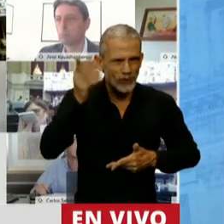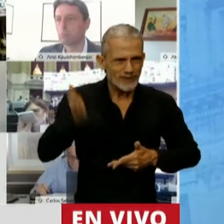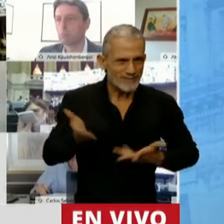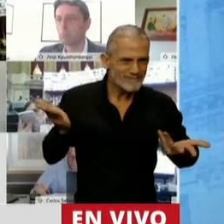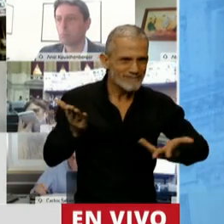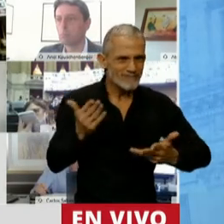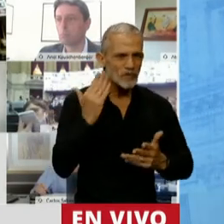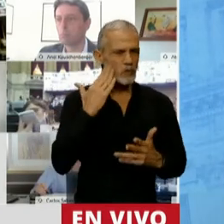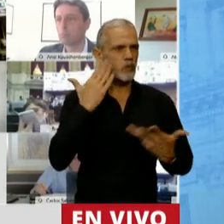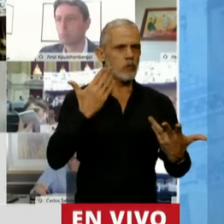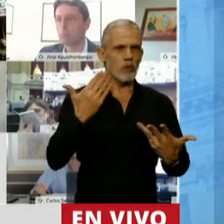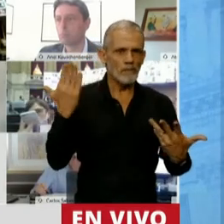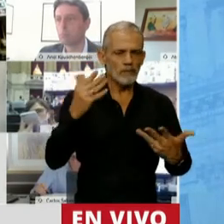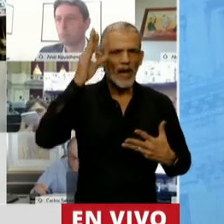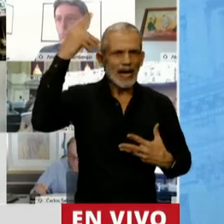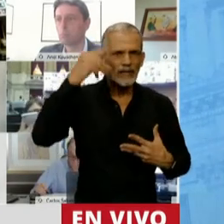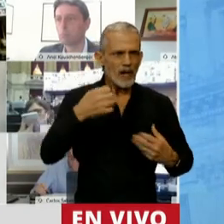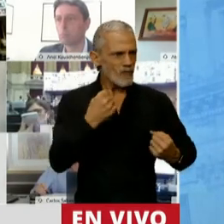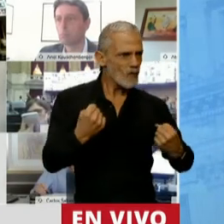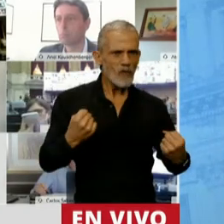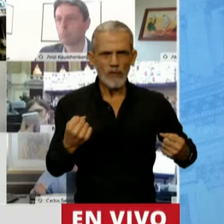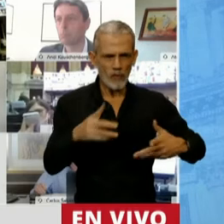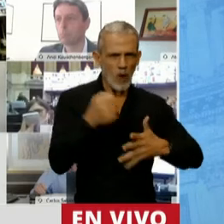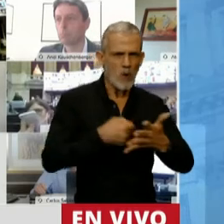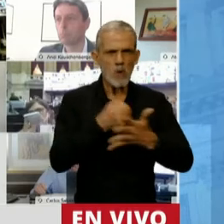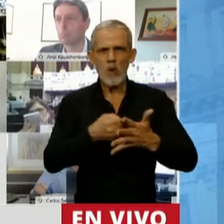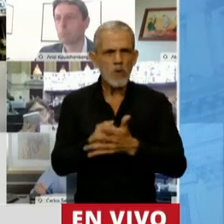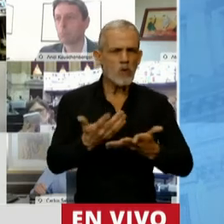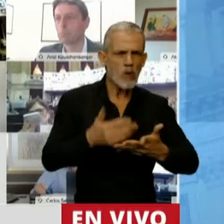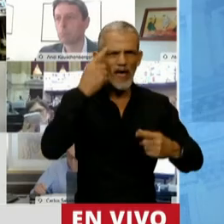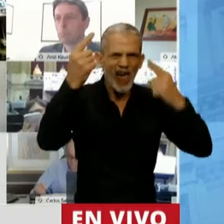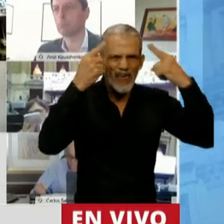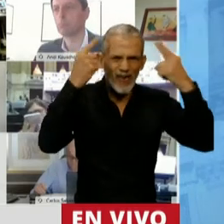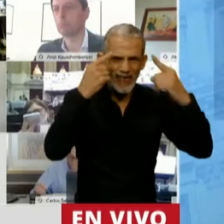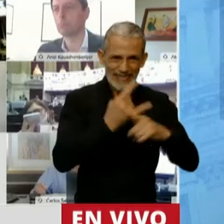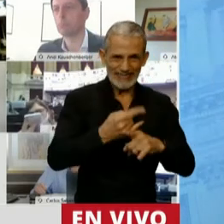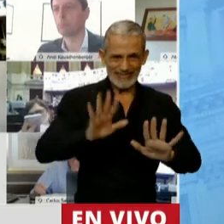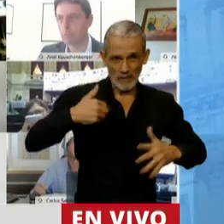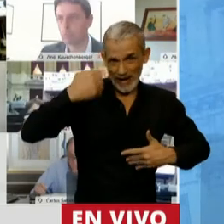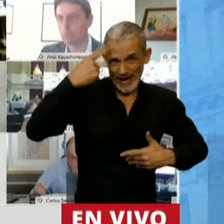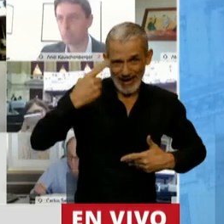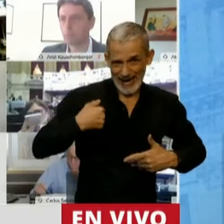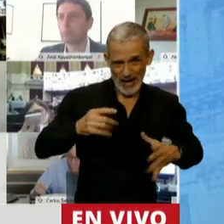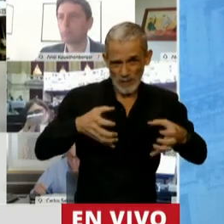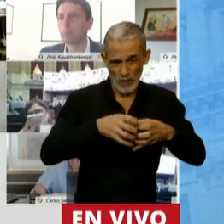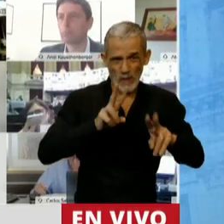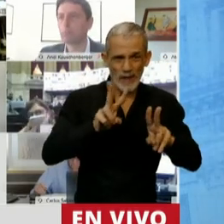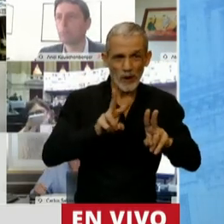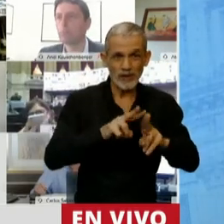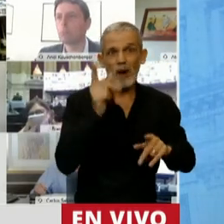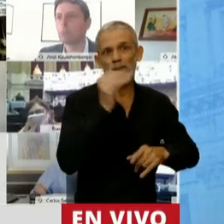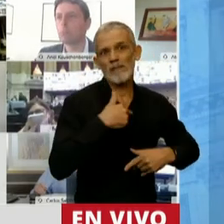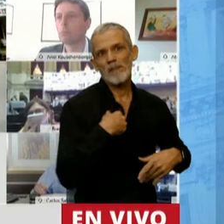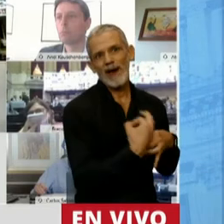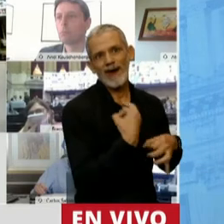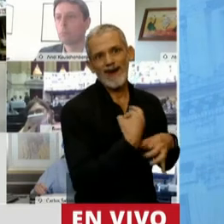la veíamos a Cristina con una fuerza enorme batallando en las ideas que siempre creímos y que nos inculcaron nuestros